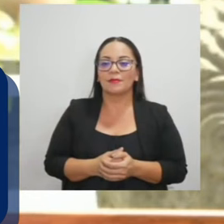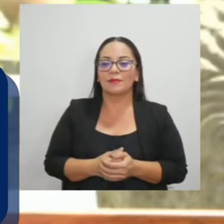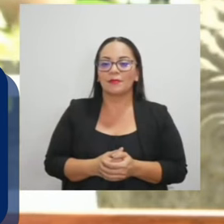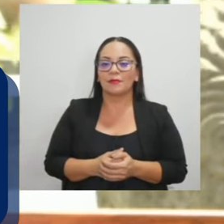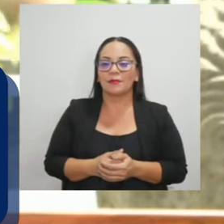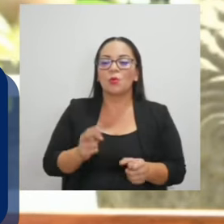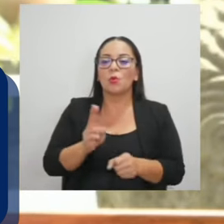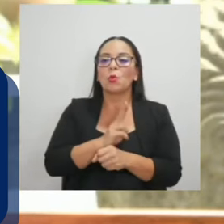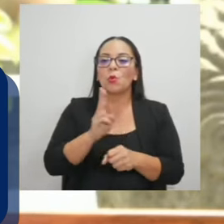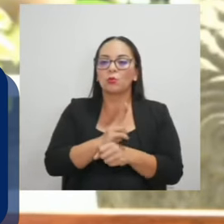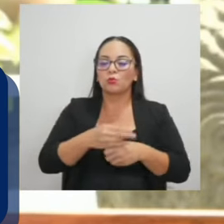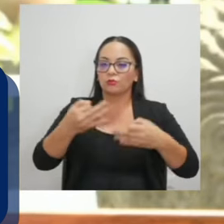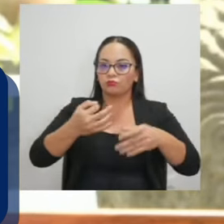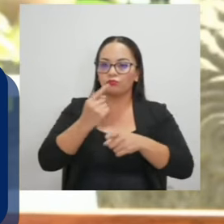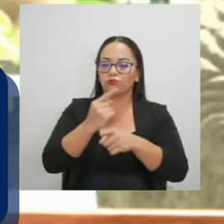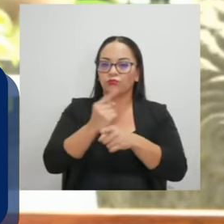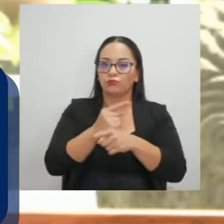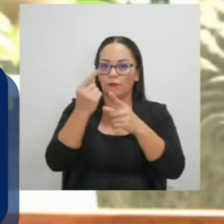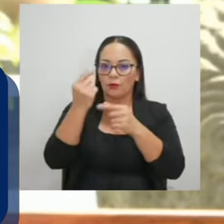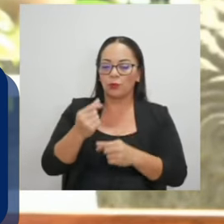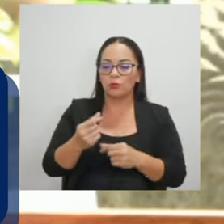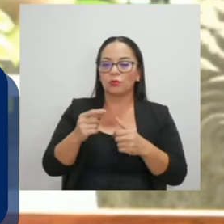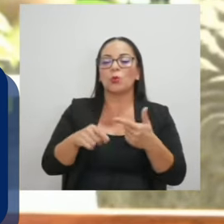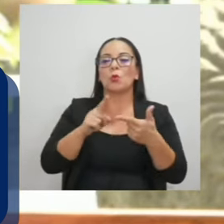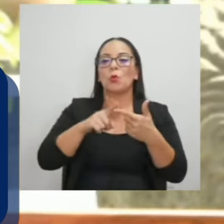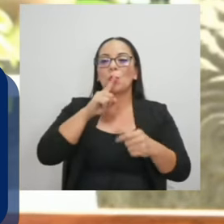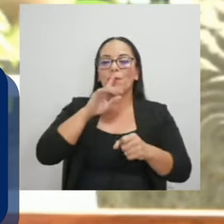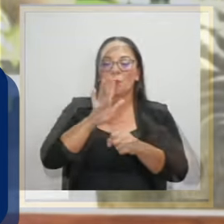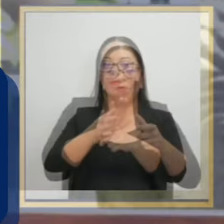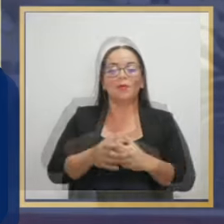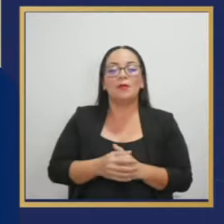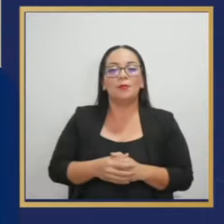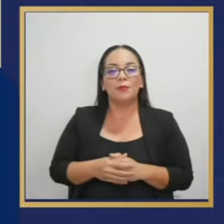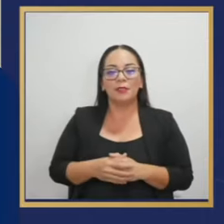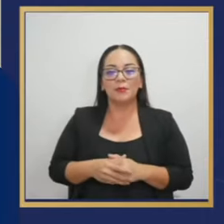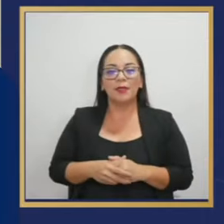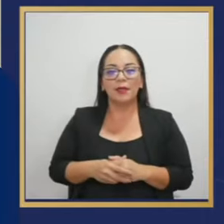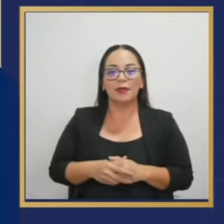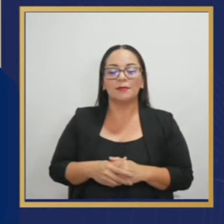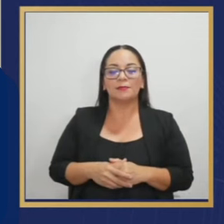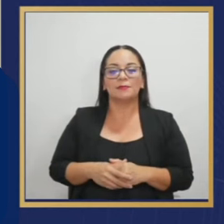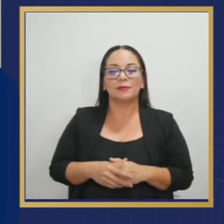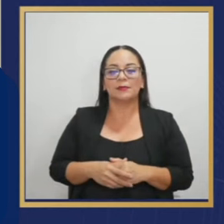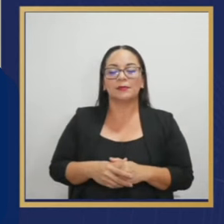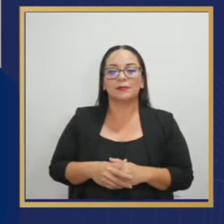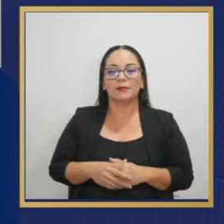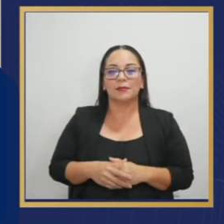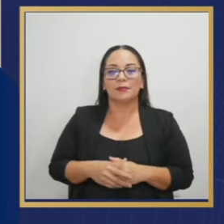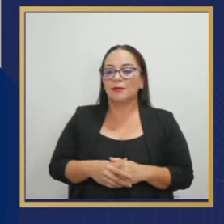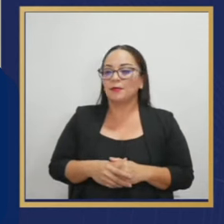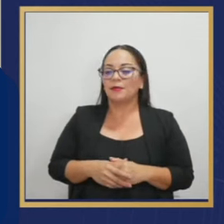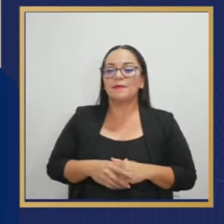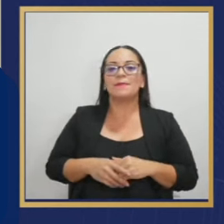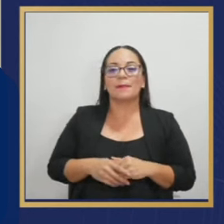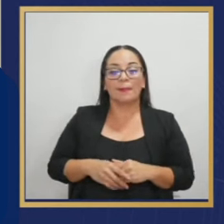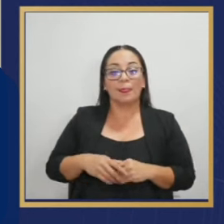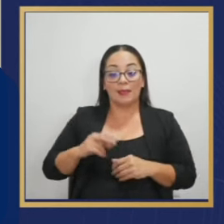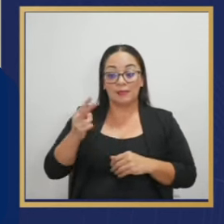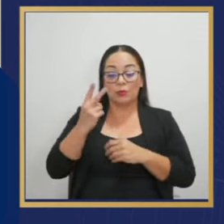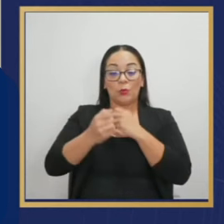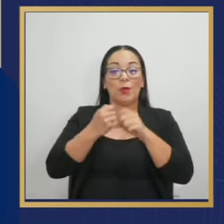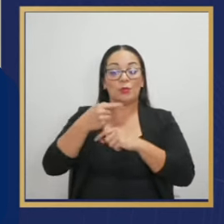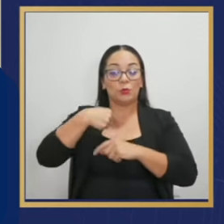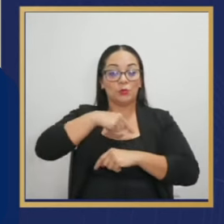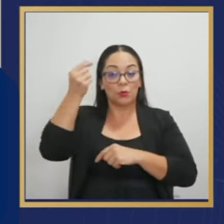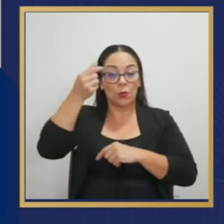recursos, pero sobre todo un compromiso con la estabilidad económica. Este segundo año de gobierno, 2023,